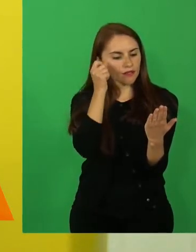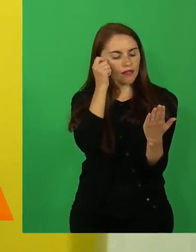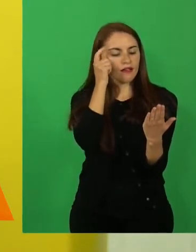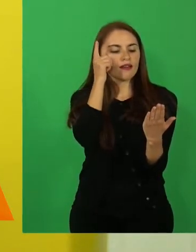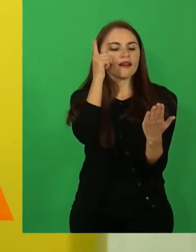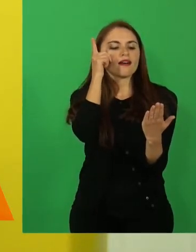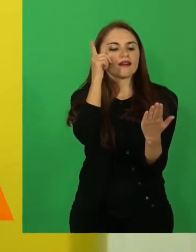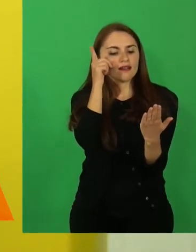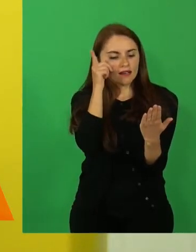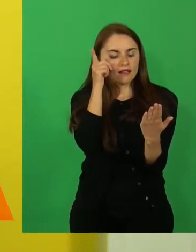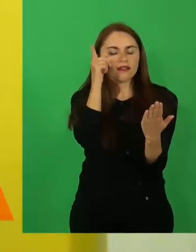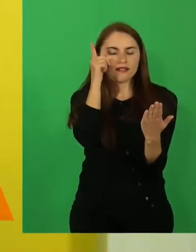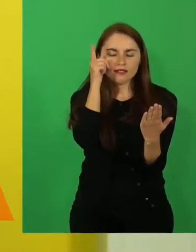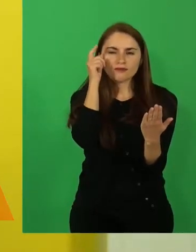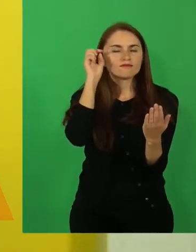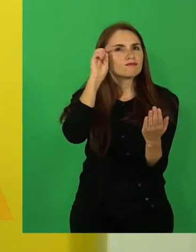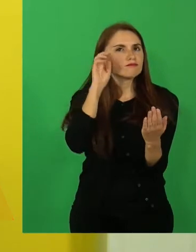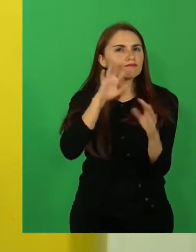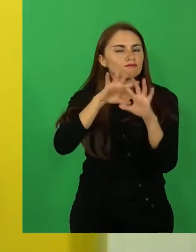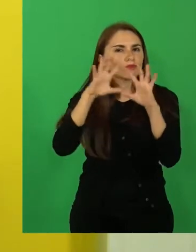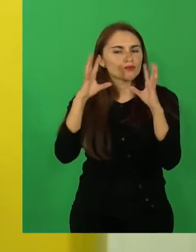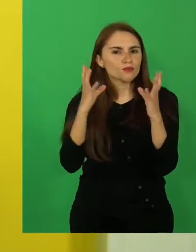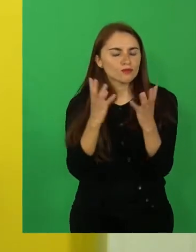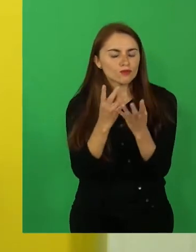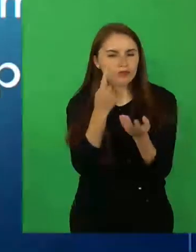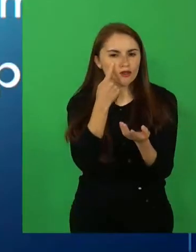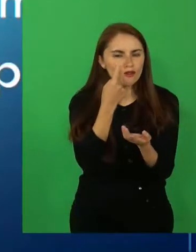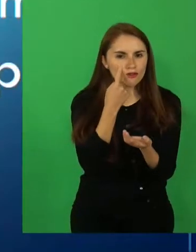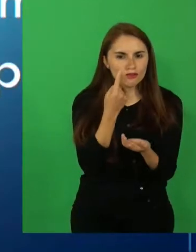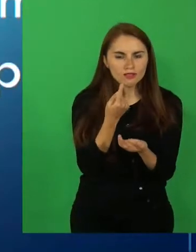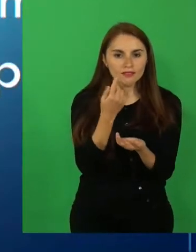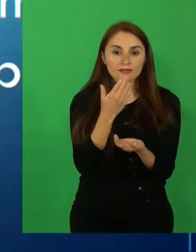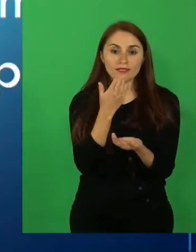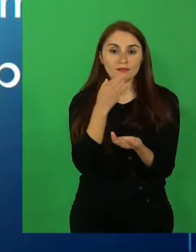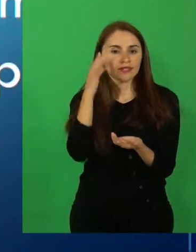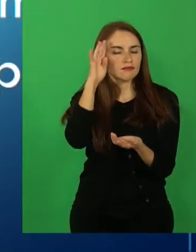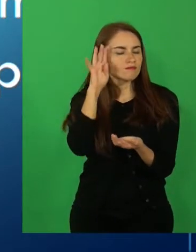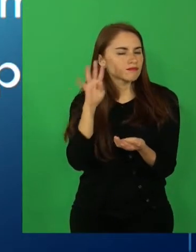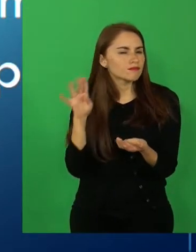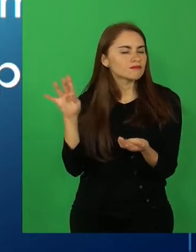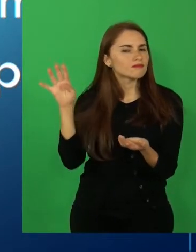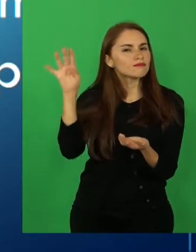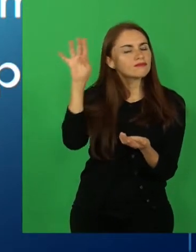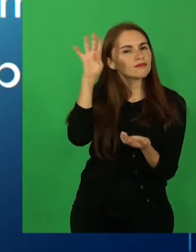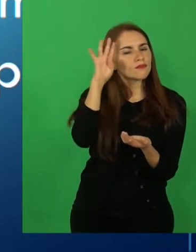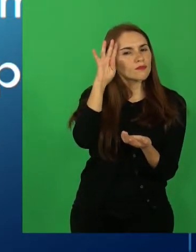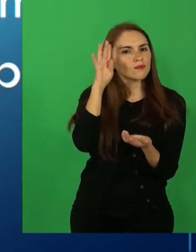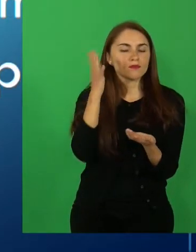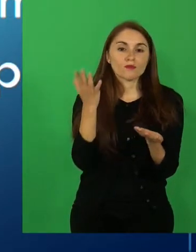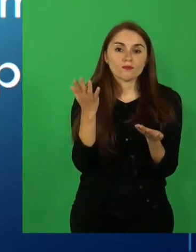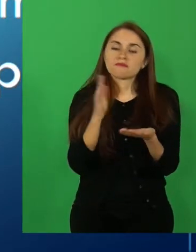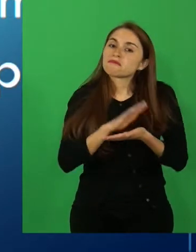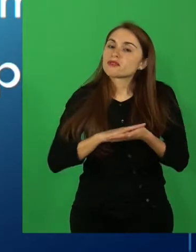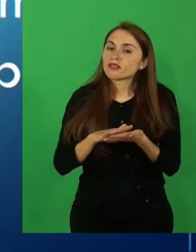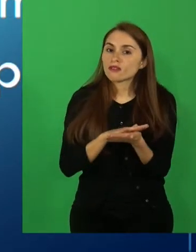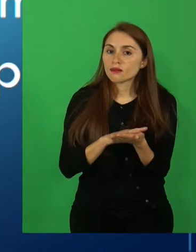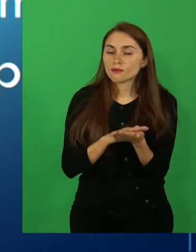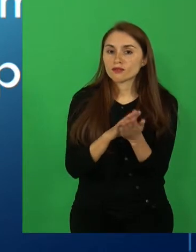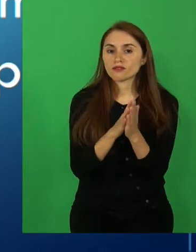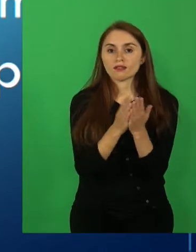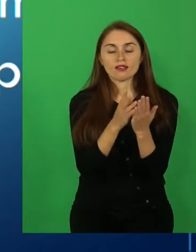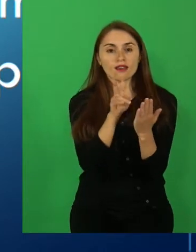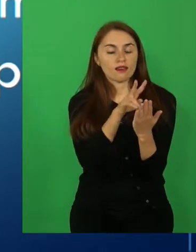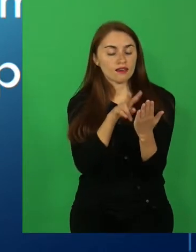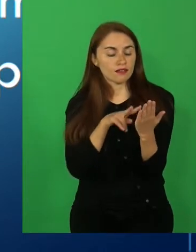conocimiento del mundo y desarrollar su imaginación. Por ejemplo, leyendas